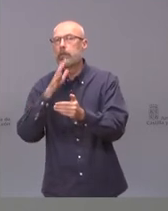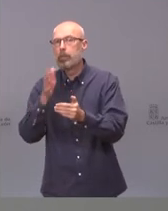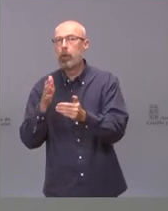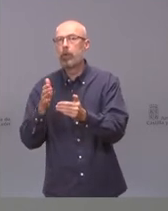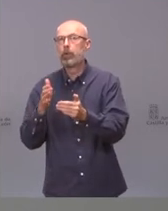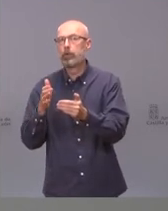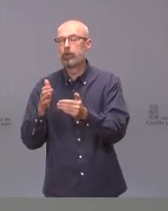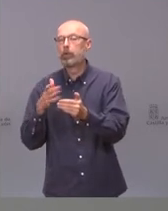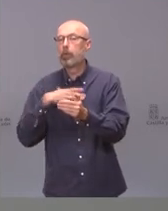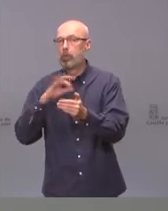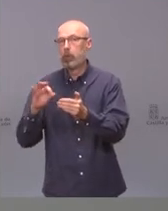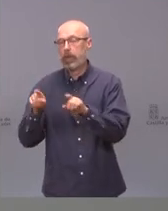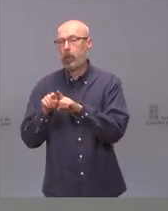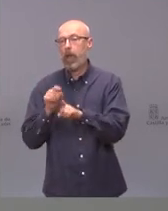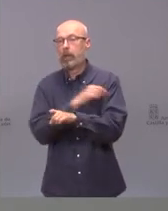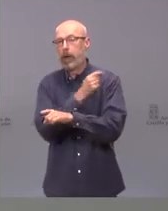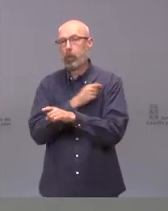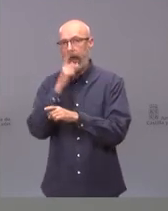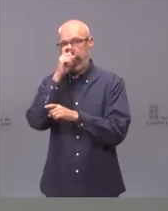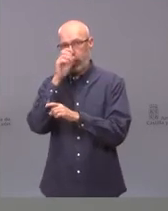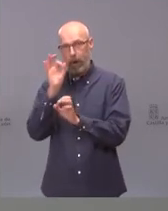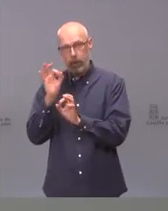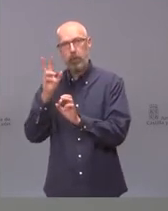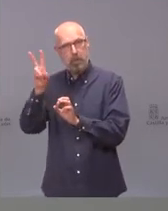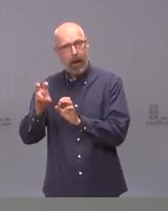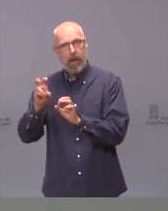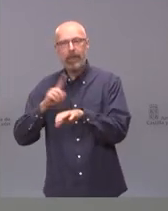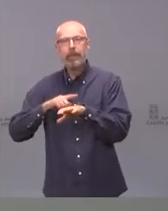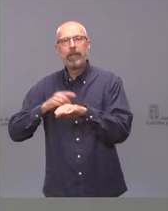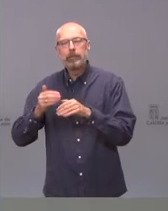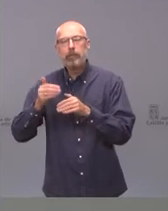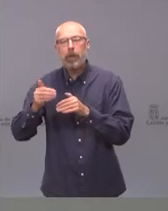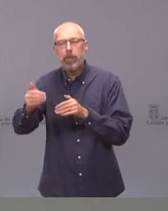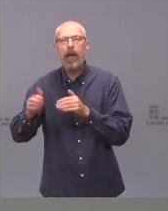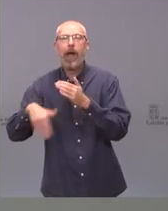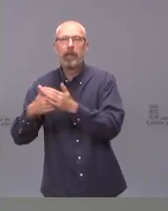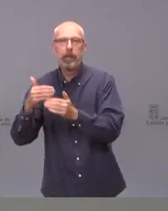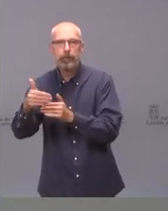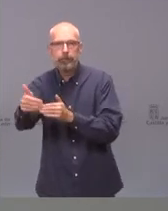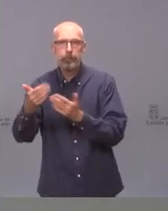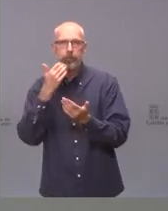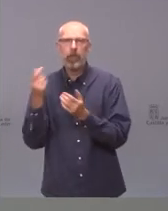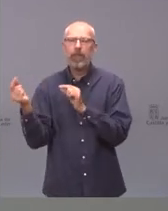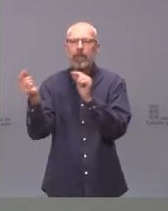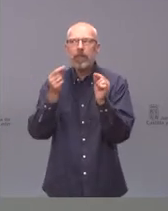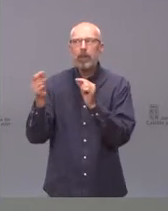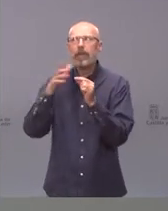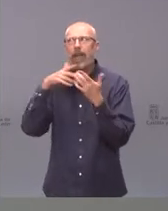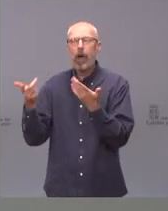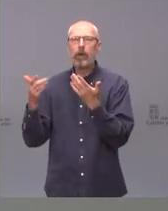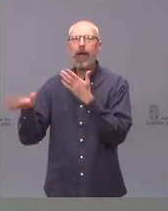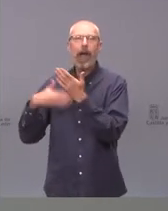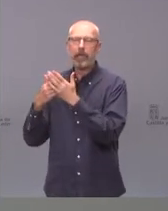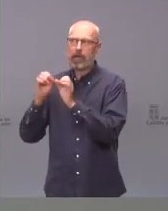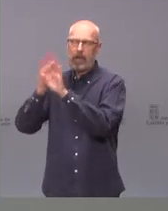dosis de vacuna de recuerdo. Entonces, hay varios debates encima de la mesa y yo creo que lo que tenemos que hacer es tener una